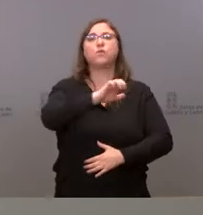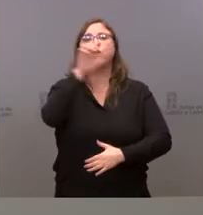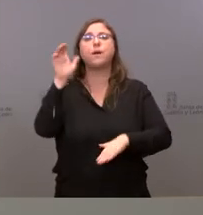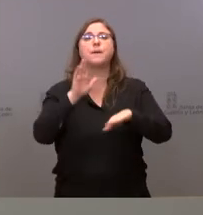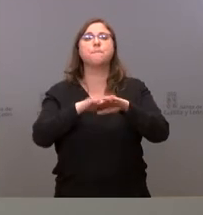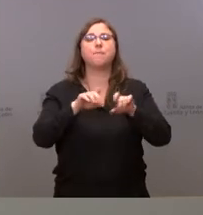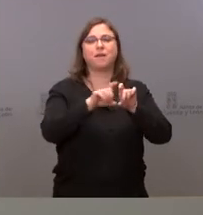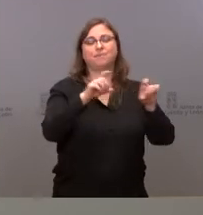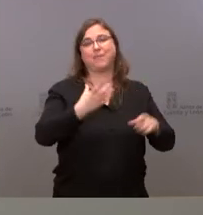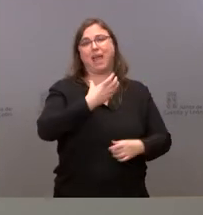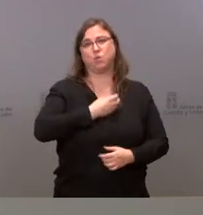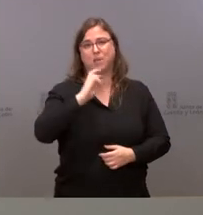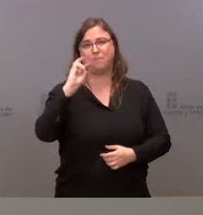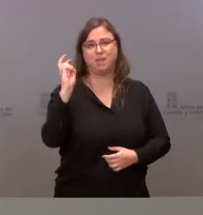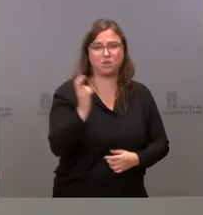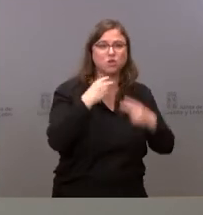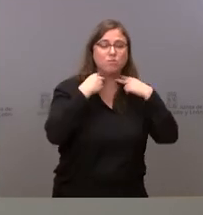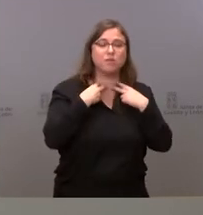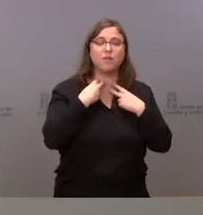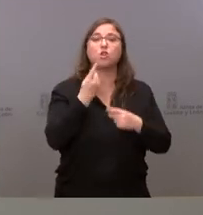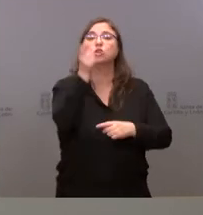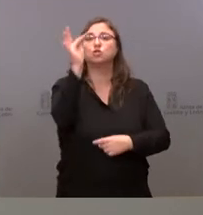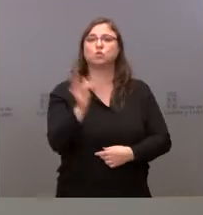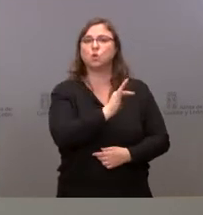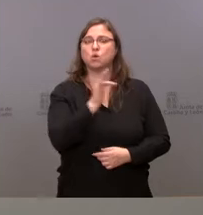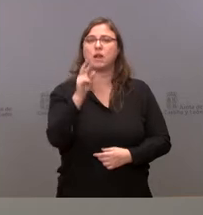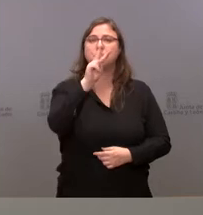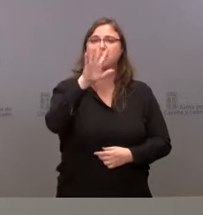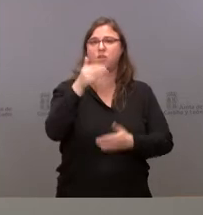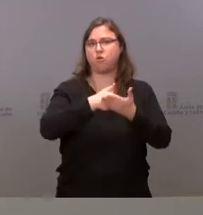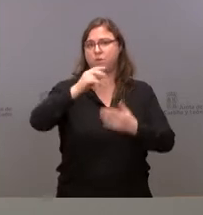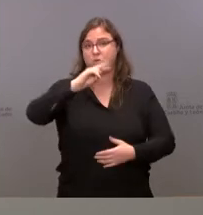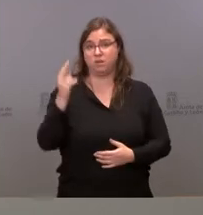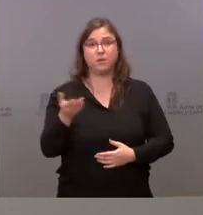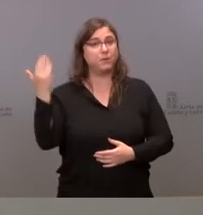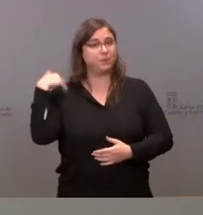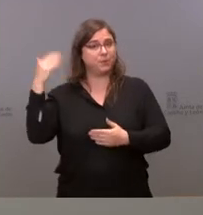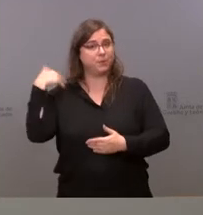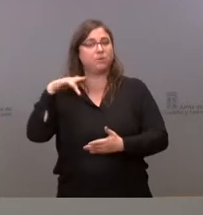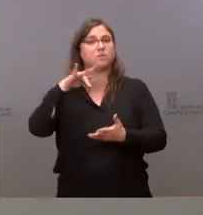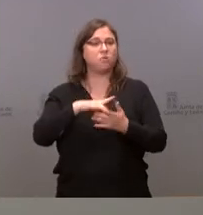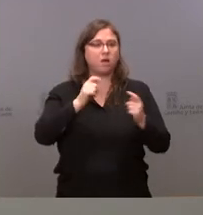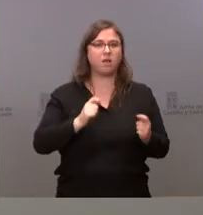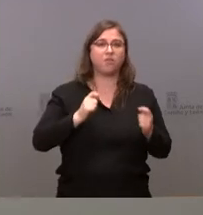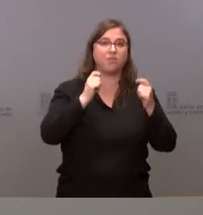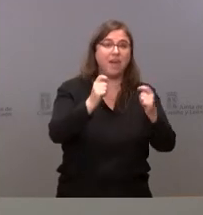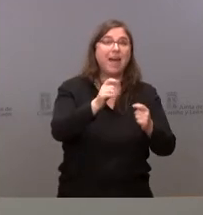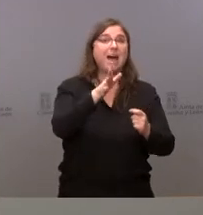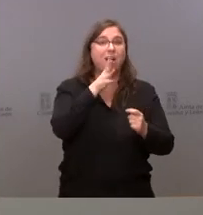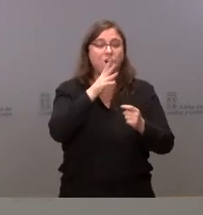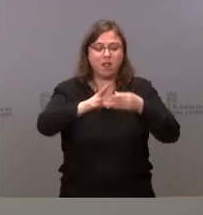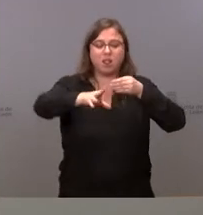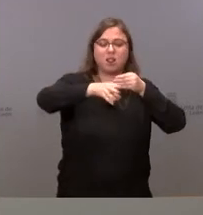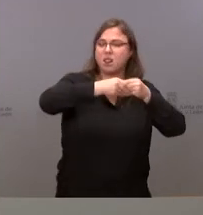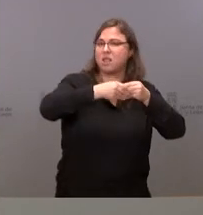entidades locales por valor de 25 millones de euros. Se asignaban en aquel momento. Lo que se incorpora en esta modificación